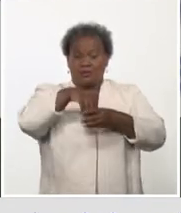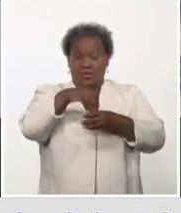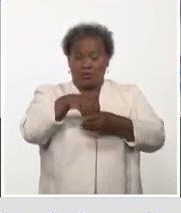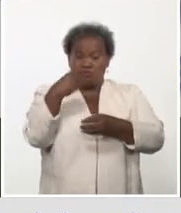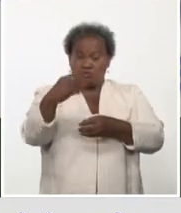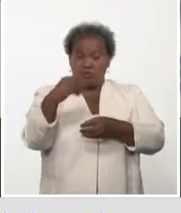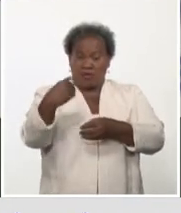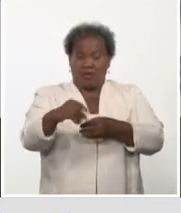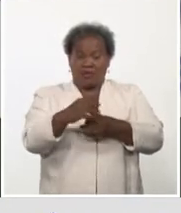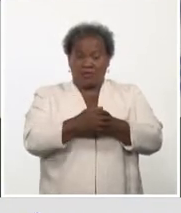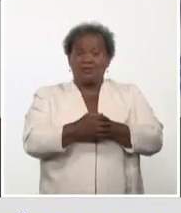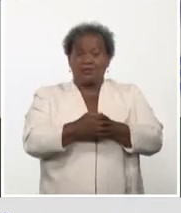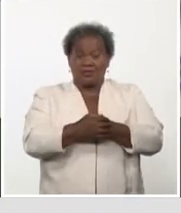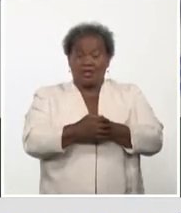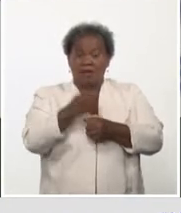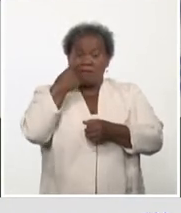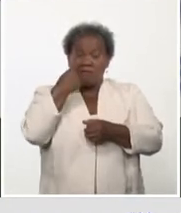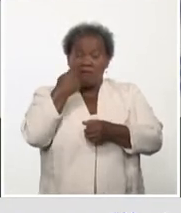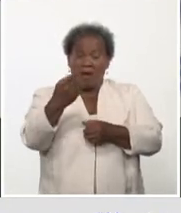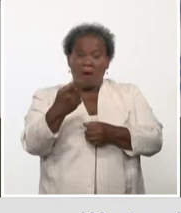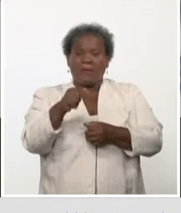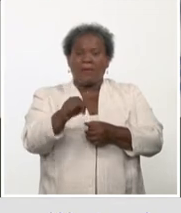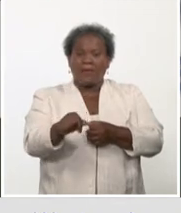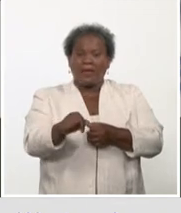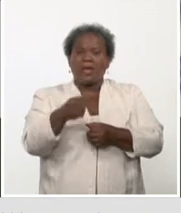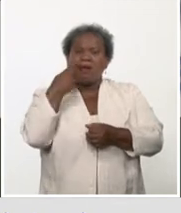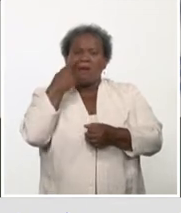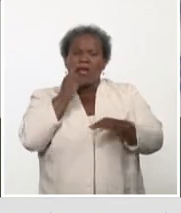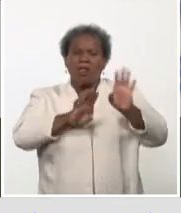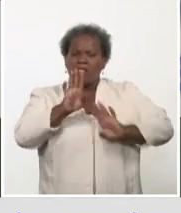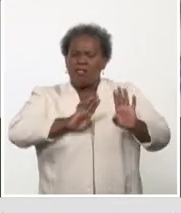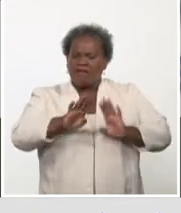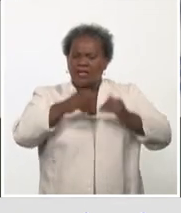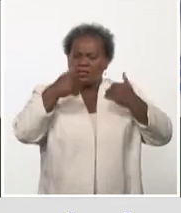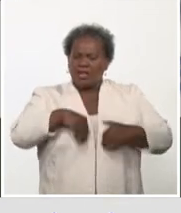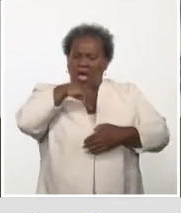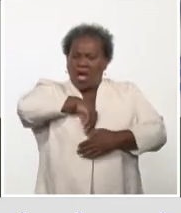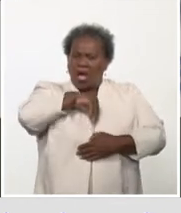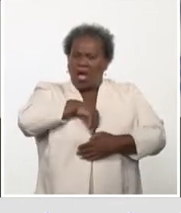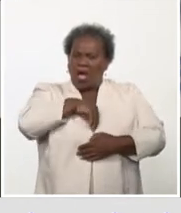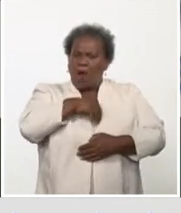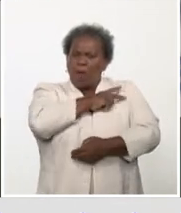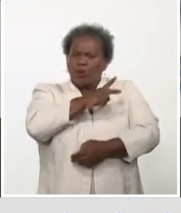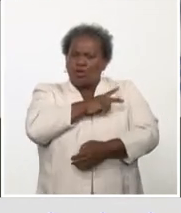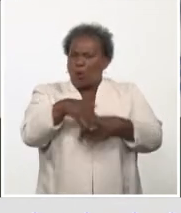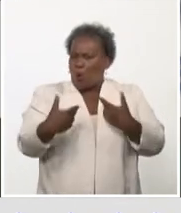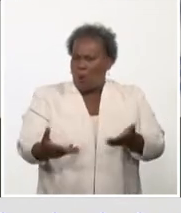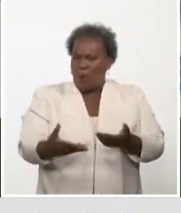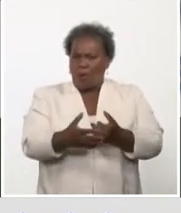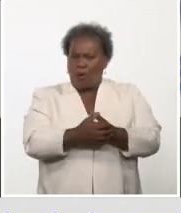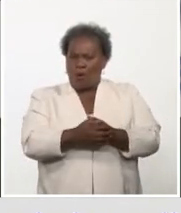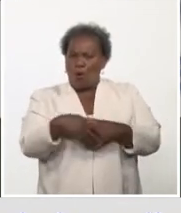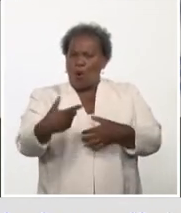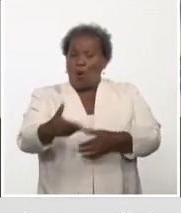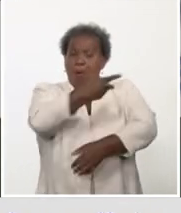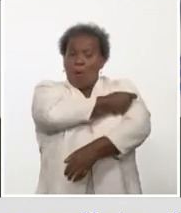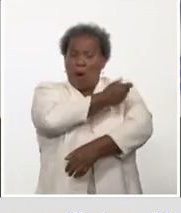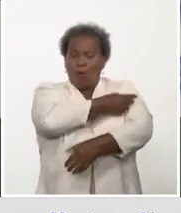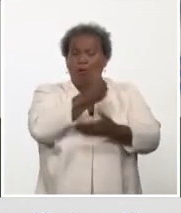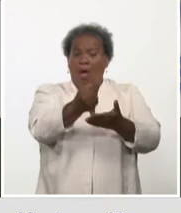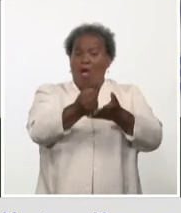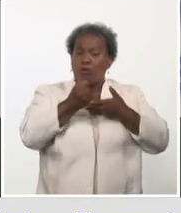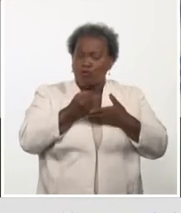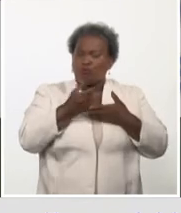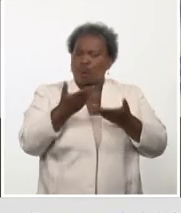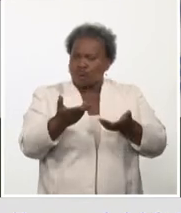obtener determinadas titulaciones de anticuerpos, o ver, digamos, cómo la vacuna influye